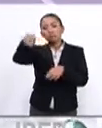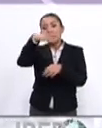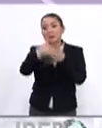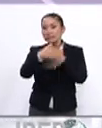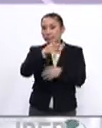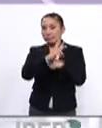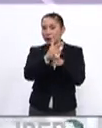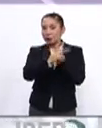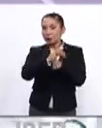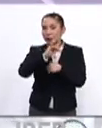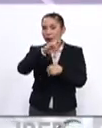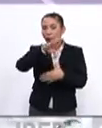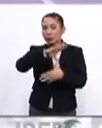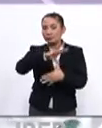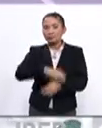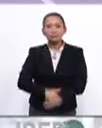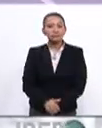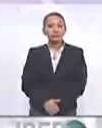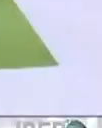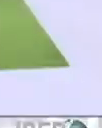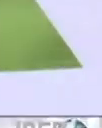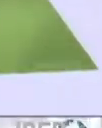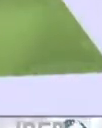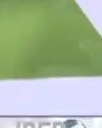en 15 países iberoamericanos.